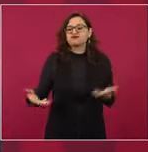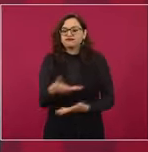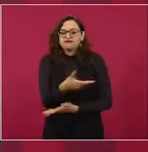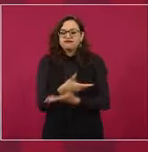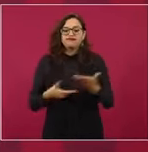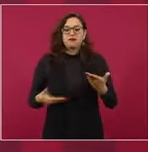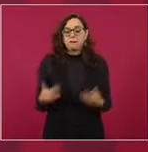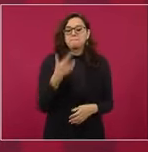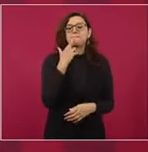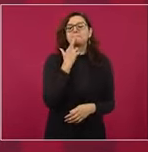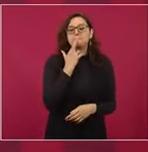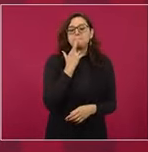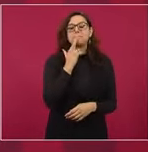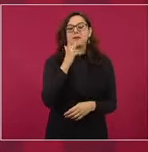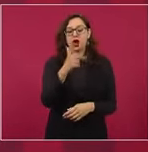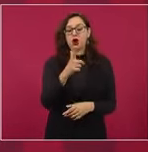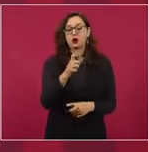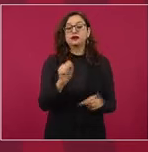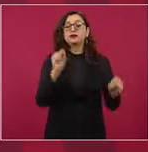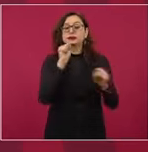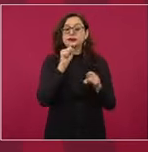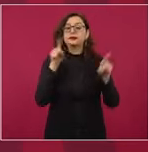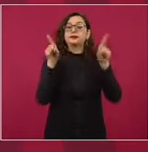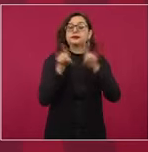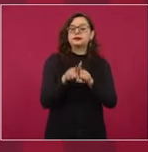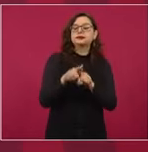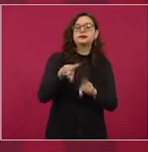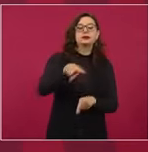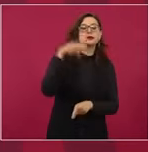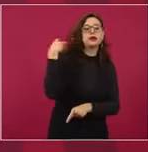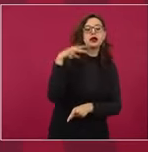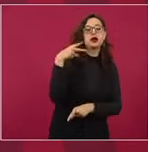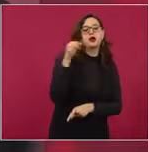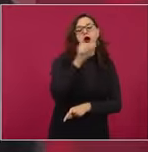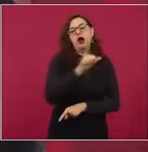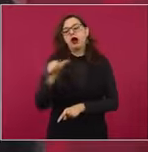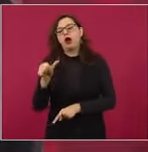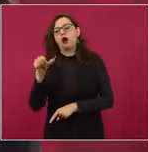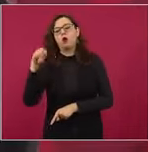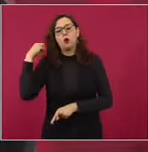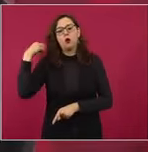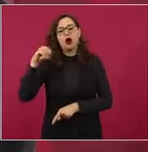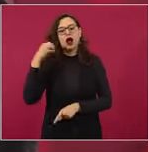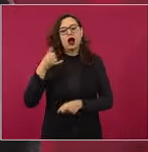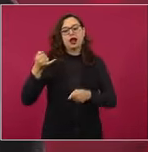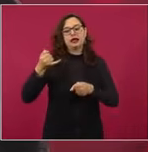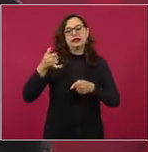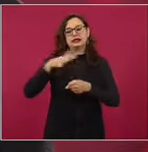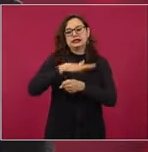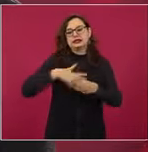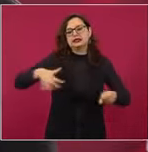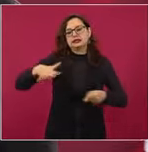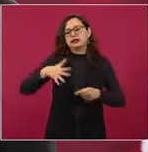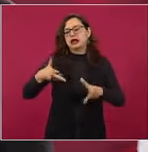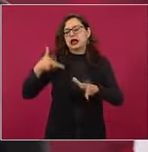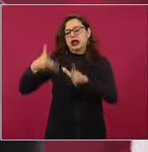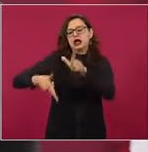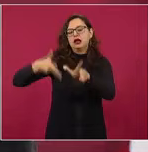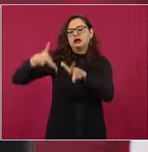el Istmo, estamos hablando de 250